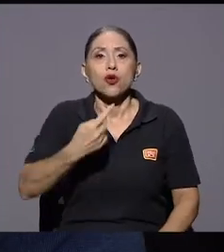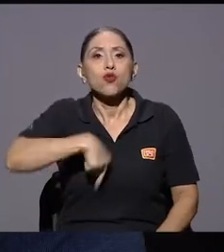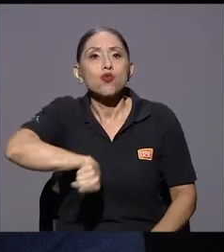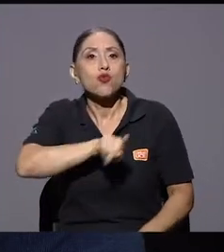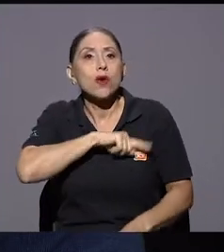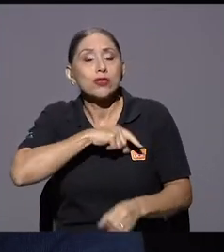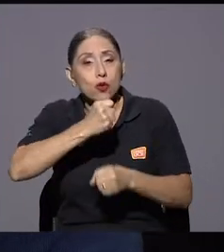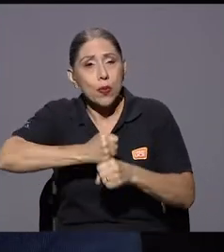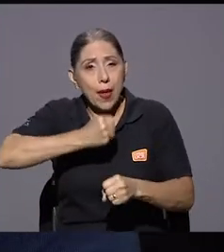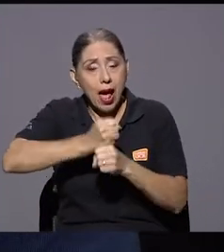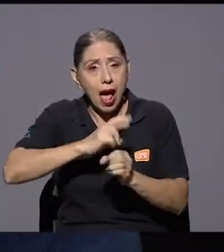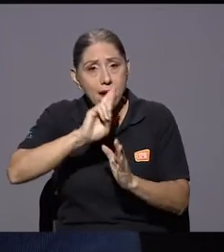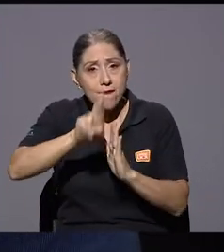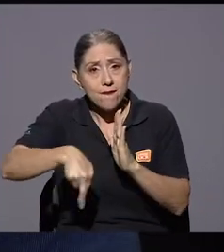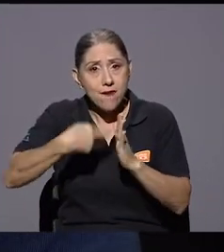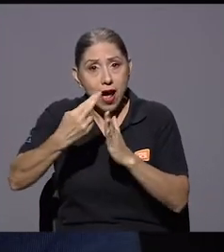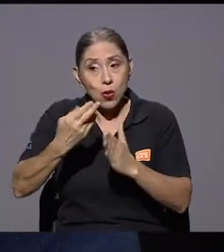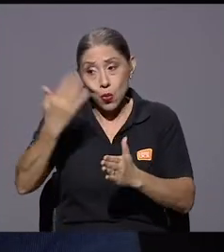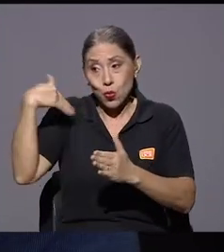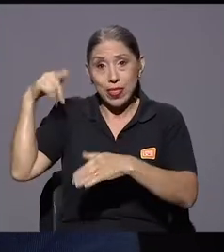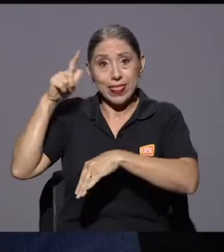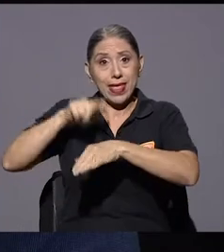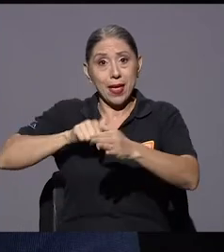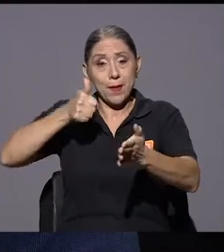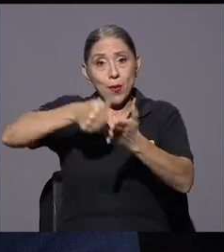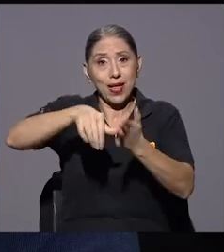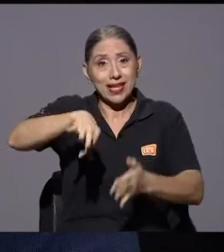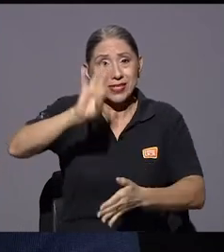papel que tuvimos en la elección nos ayudó muchísimo o sea